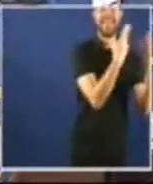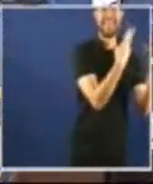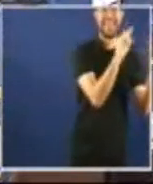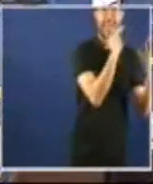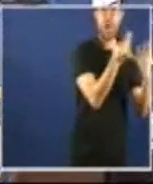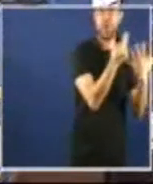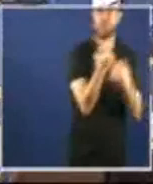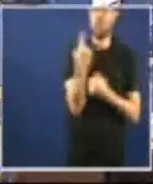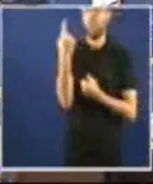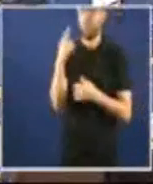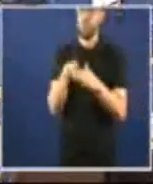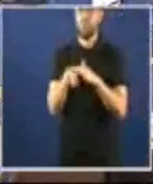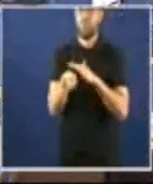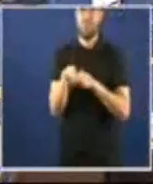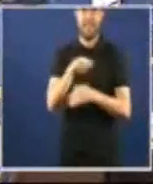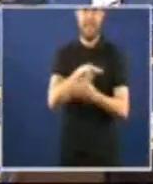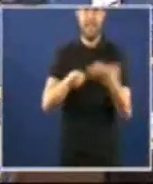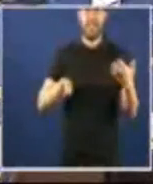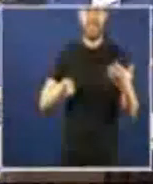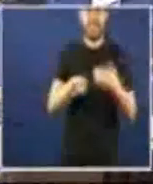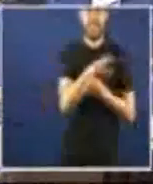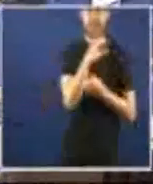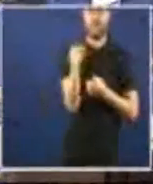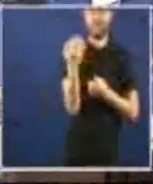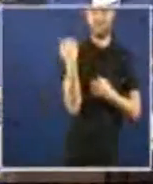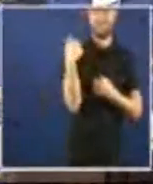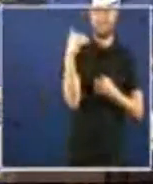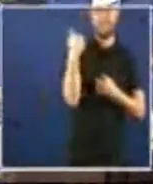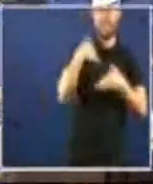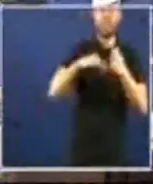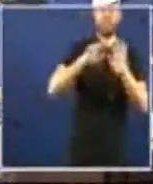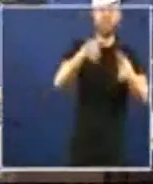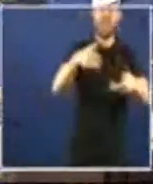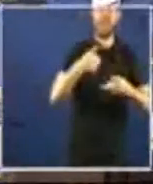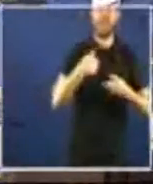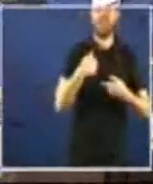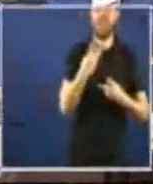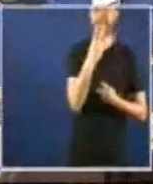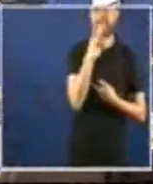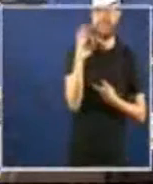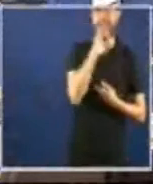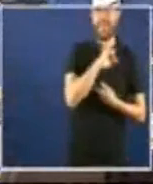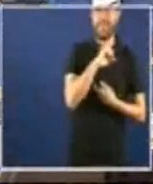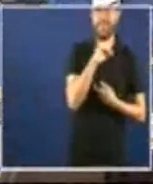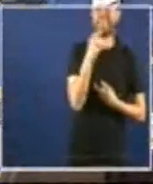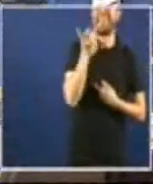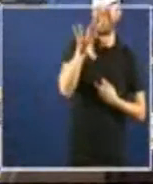tres lustros atrás e iso sin descontar a descarada porcentaje que dentro do gasto orzamentario representa no 14 o servicio da